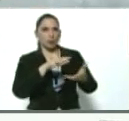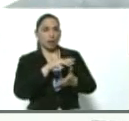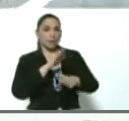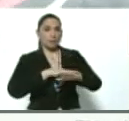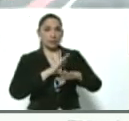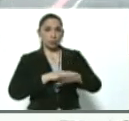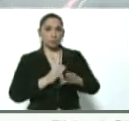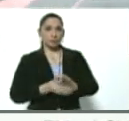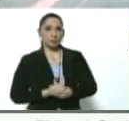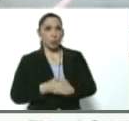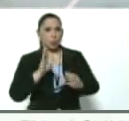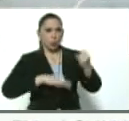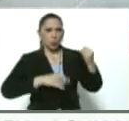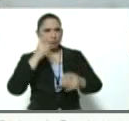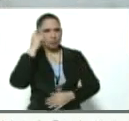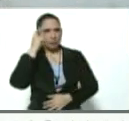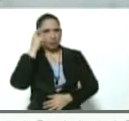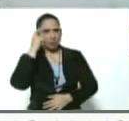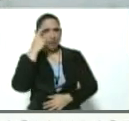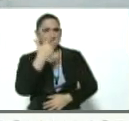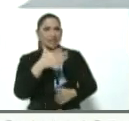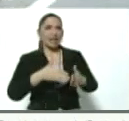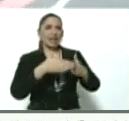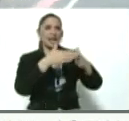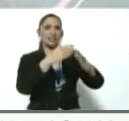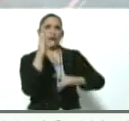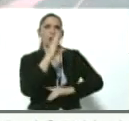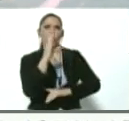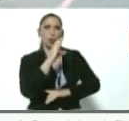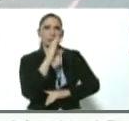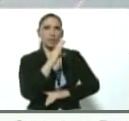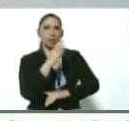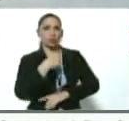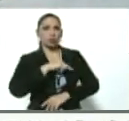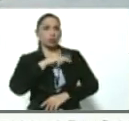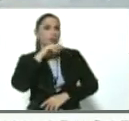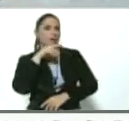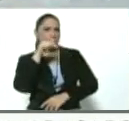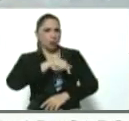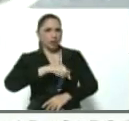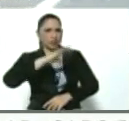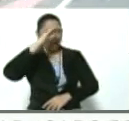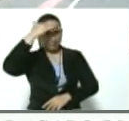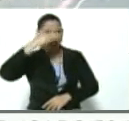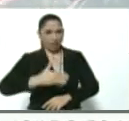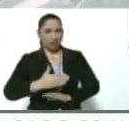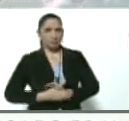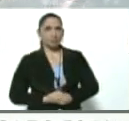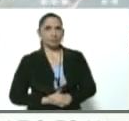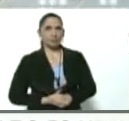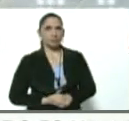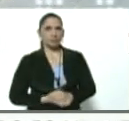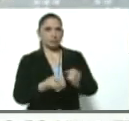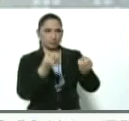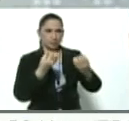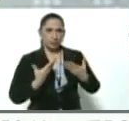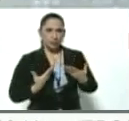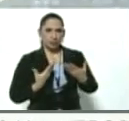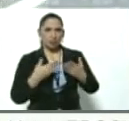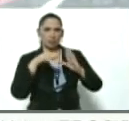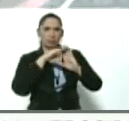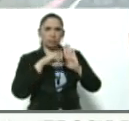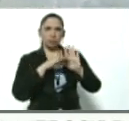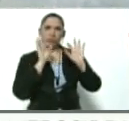en los últimos días. Las tres lanchas colombianas. Hace poco hablamos aquí con el comandante de la Armada y él nos dio las explicaciones.